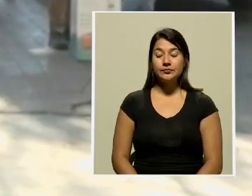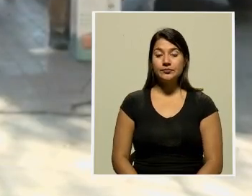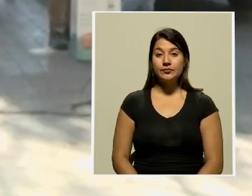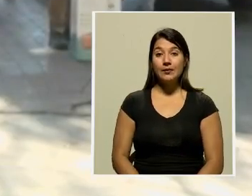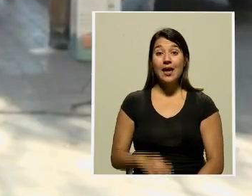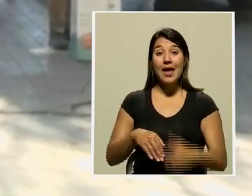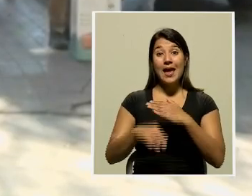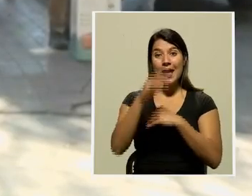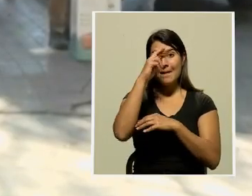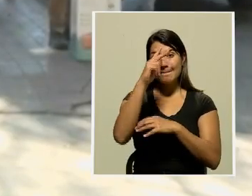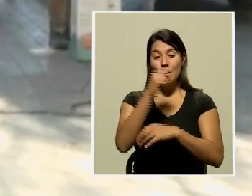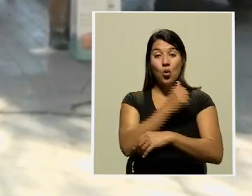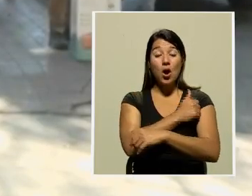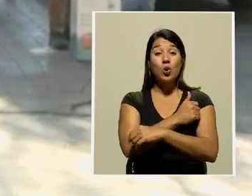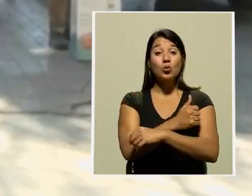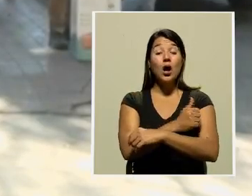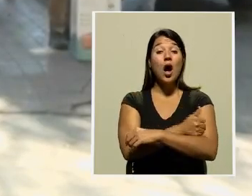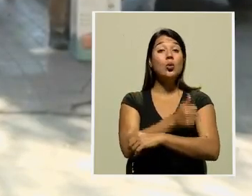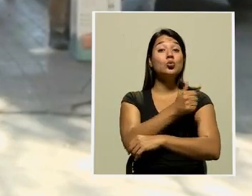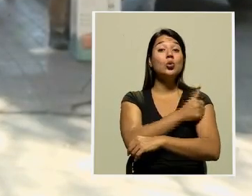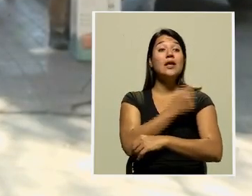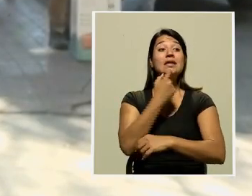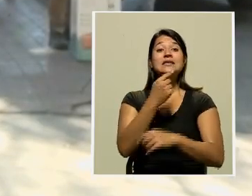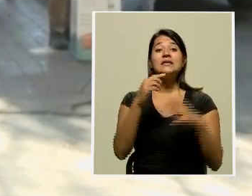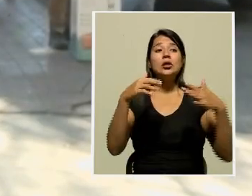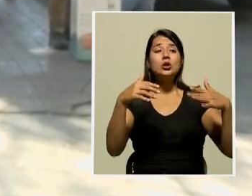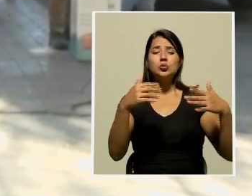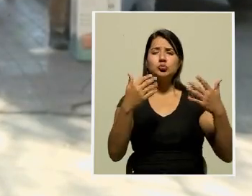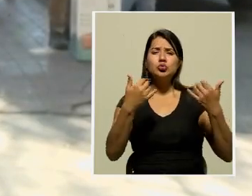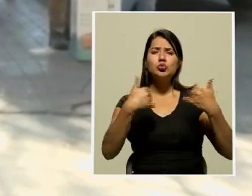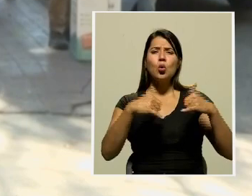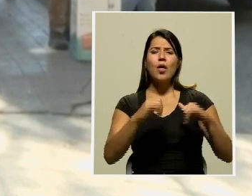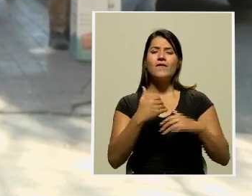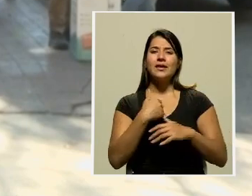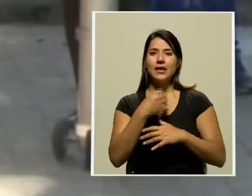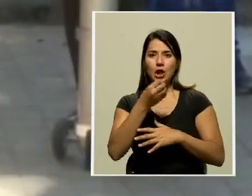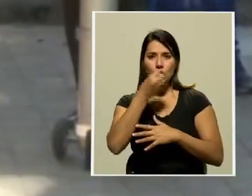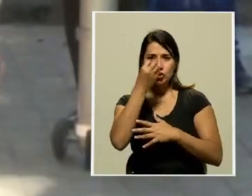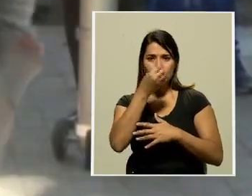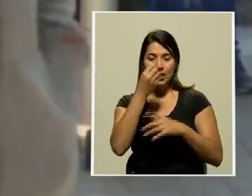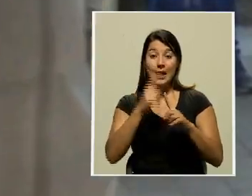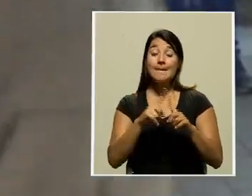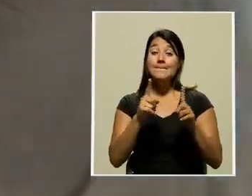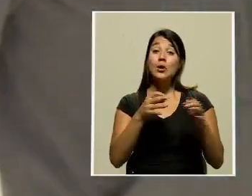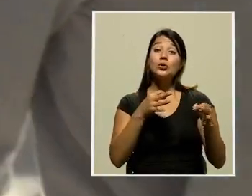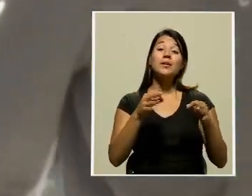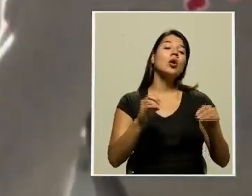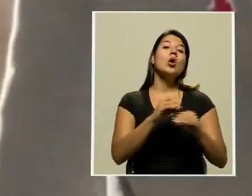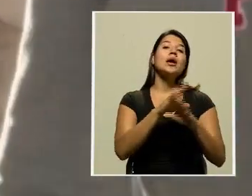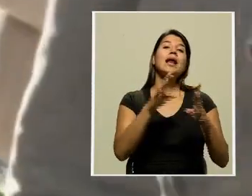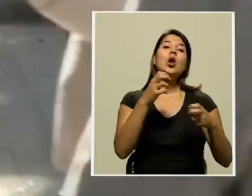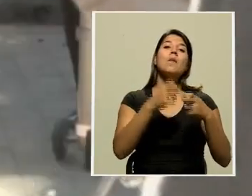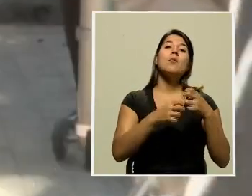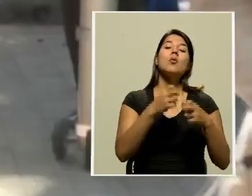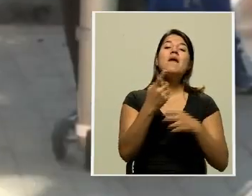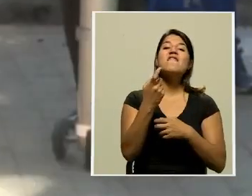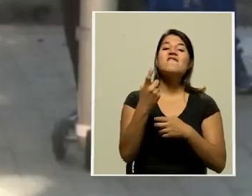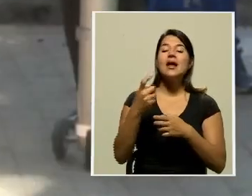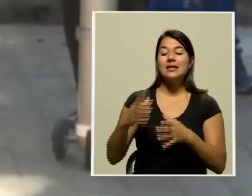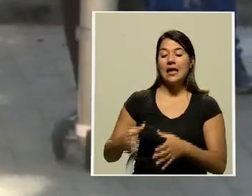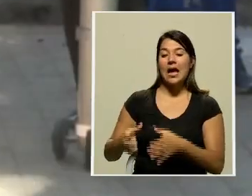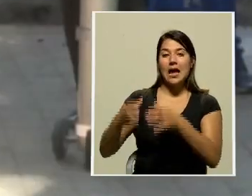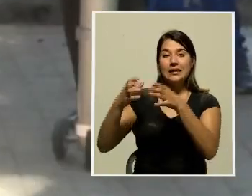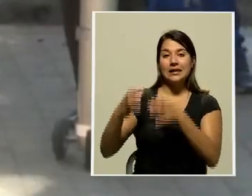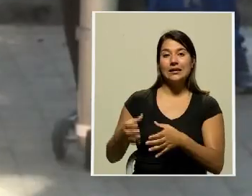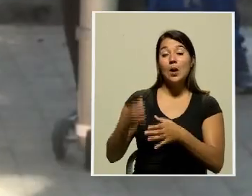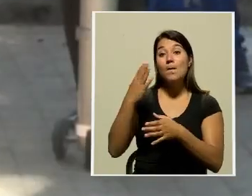En México, las autoridades aseguran que no han detectado escasez o acaparamiento de oxígeno, aunque aclararon que el problema era la falta de tanques ante el alza